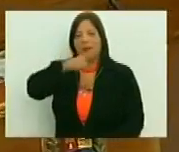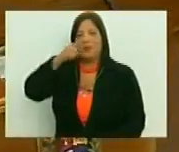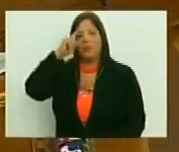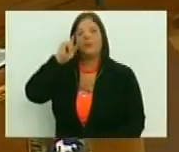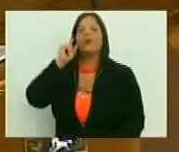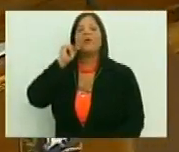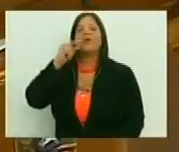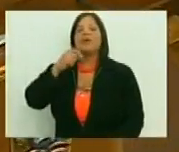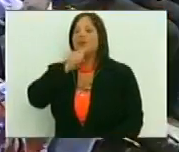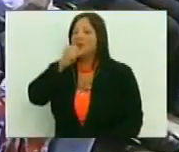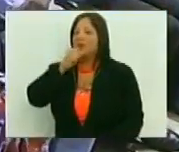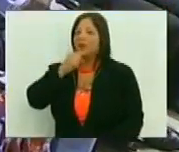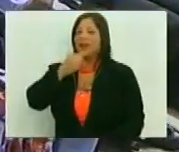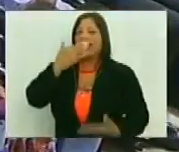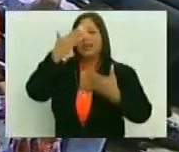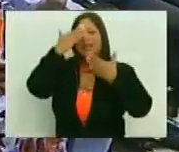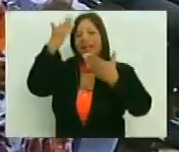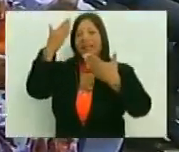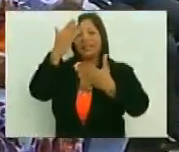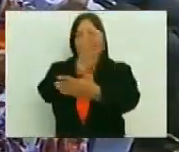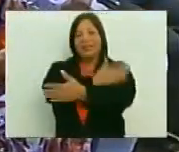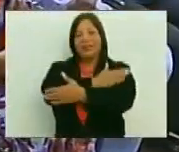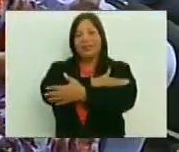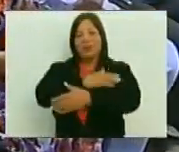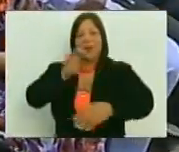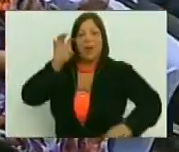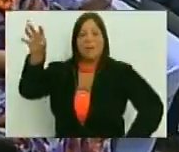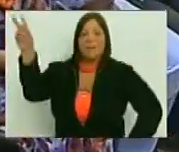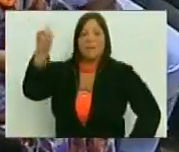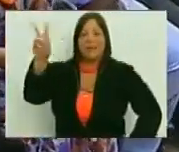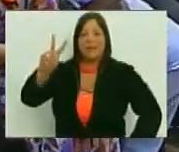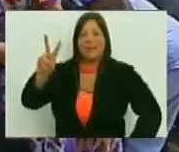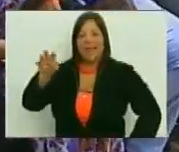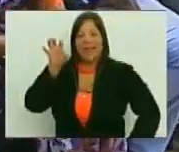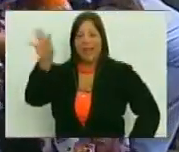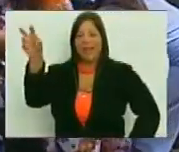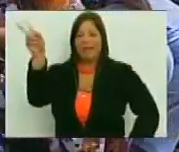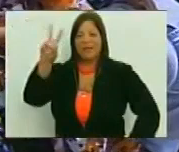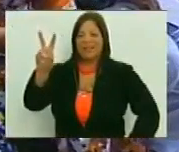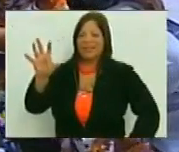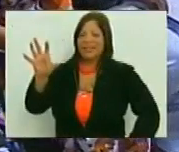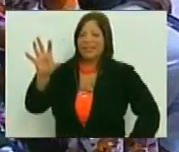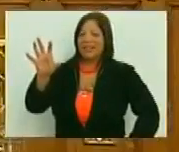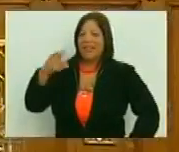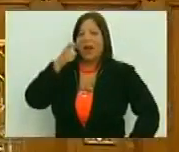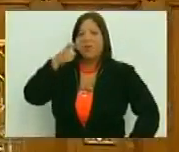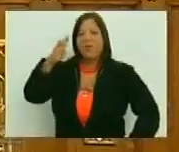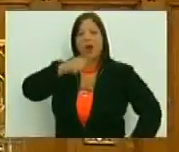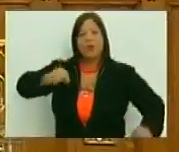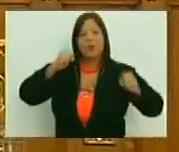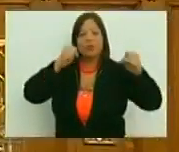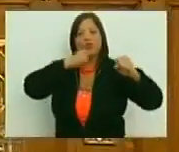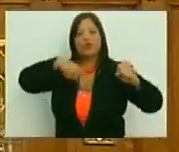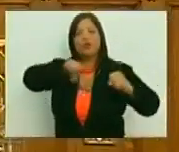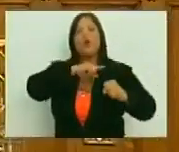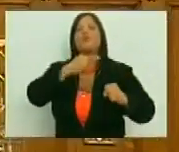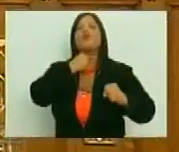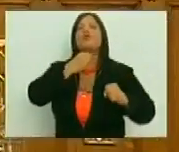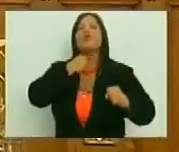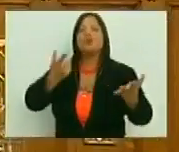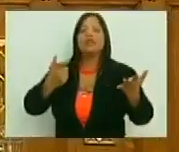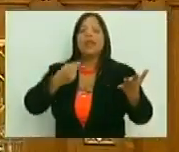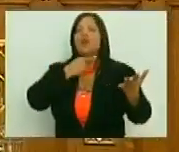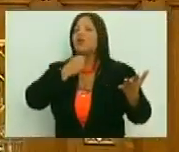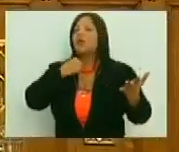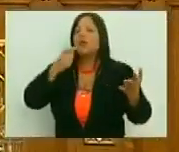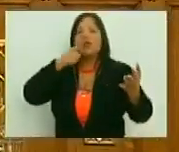Bueno, gran saludo a la patria, a la patria, al pueblo que somos y que nos gusta ser, pero a nosotros sí